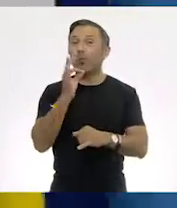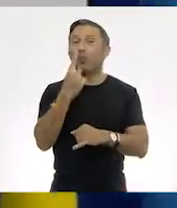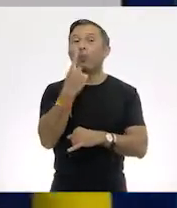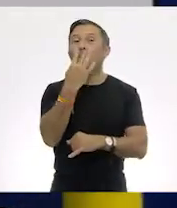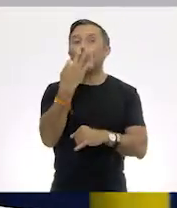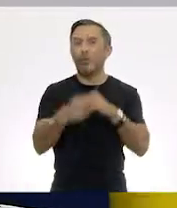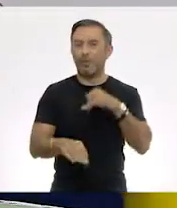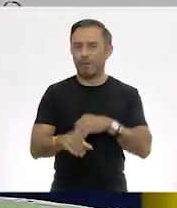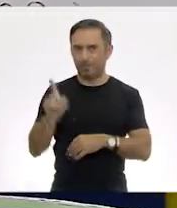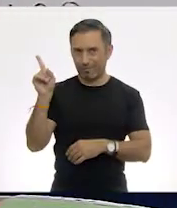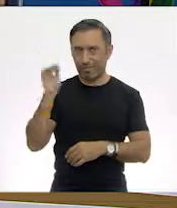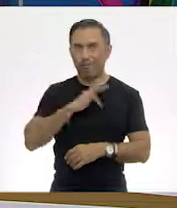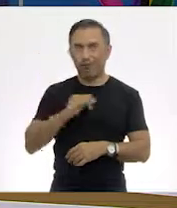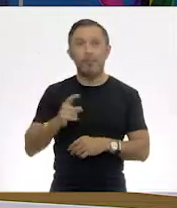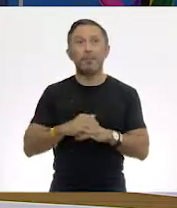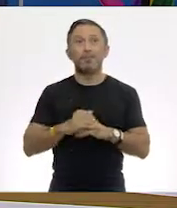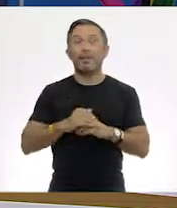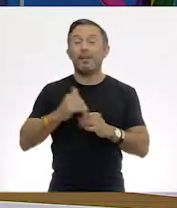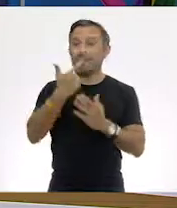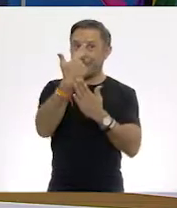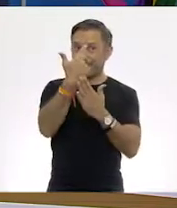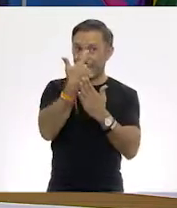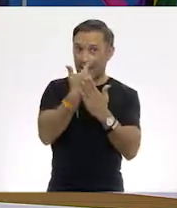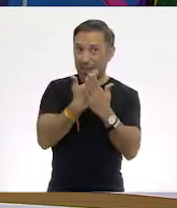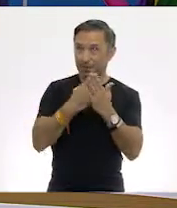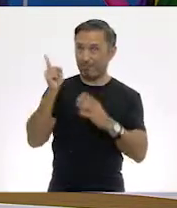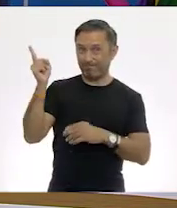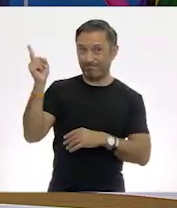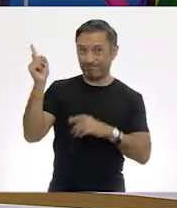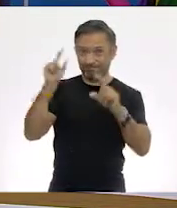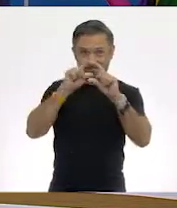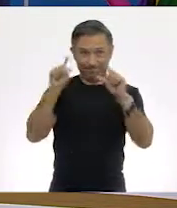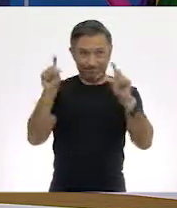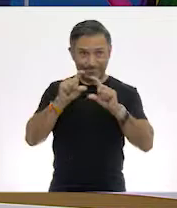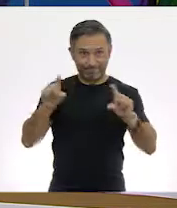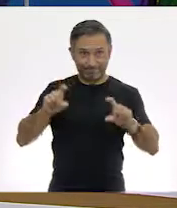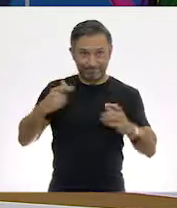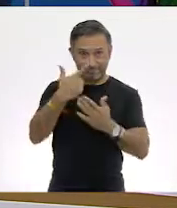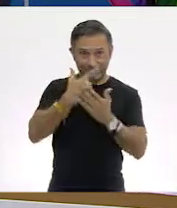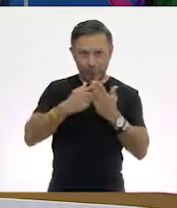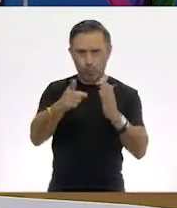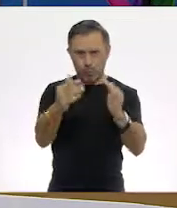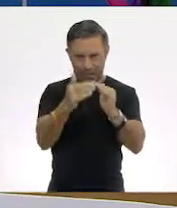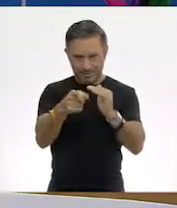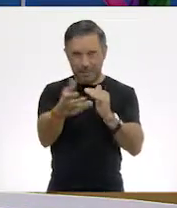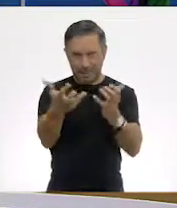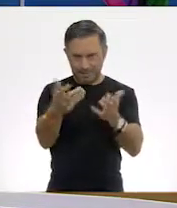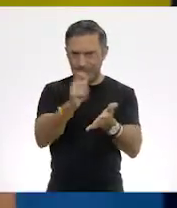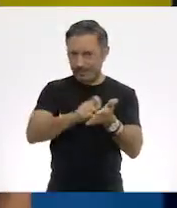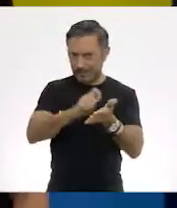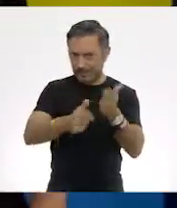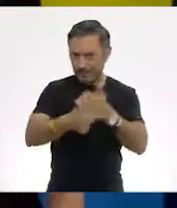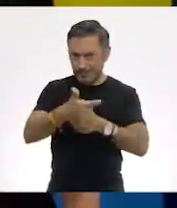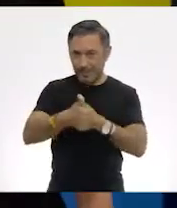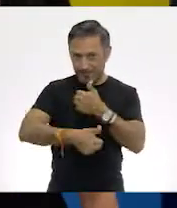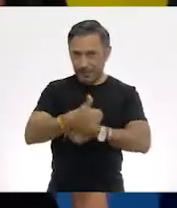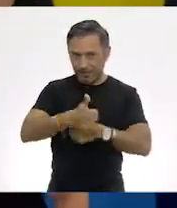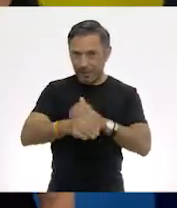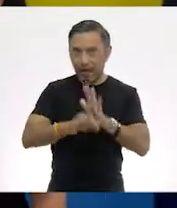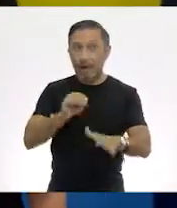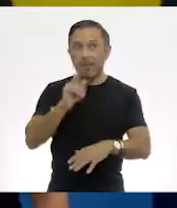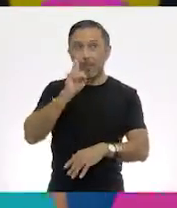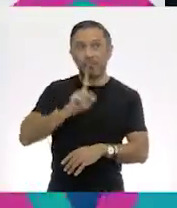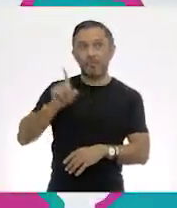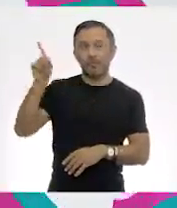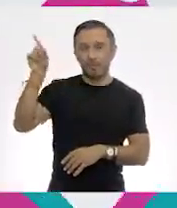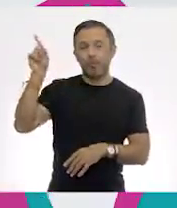tabla que pueden resolverla en casa. ¡Ah, muy ¿Ya la vieron? Tenemos aquí la cantidad y tenemos